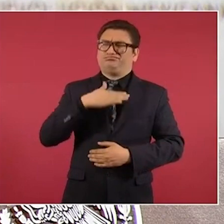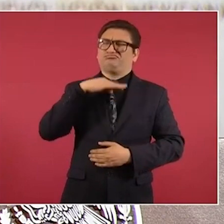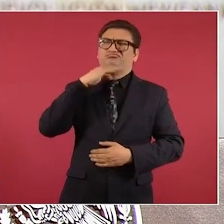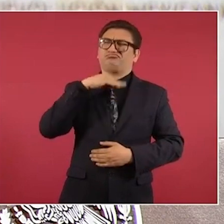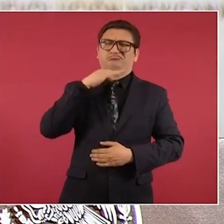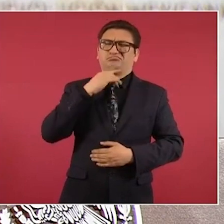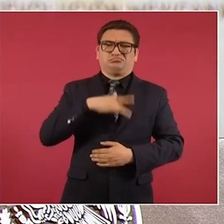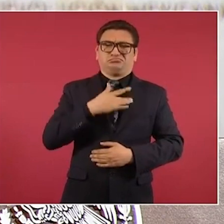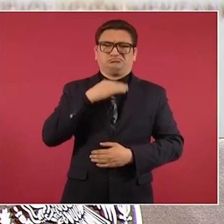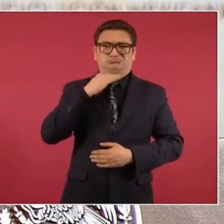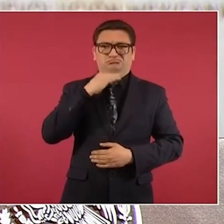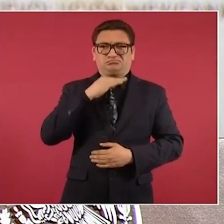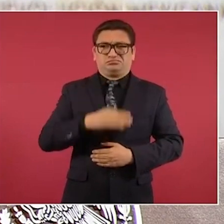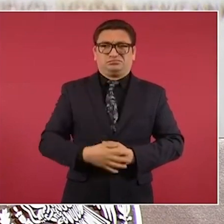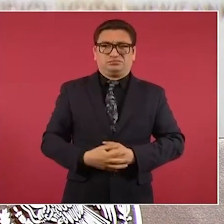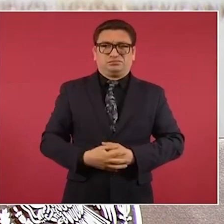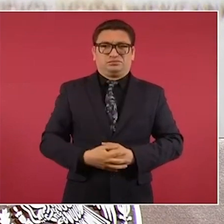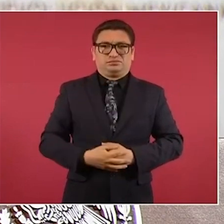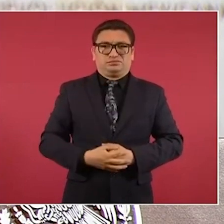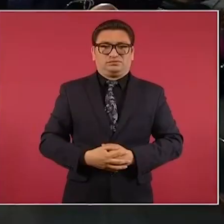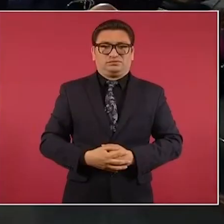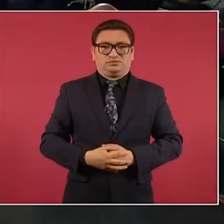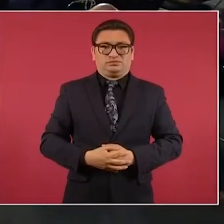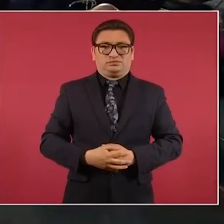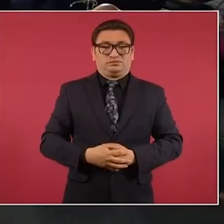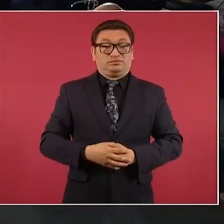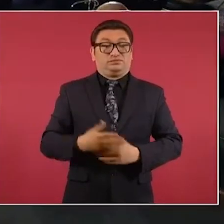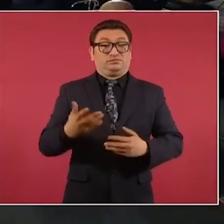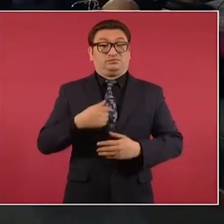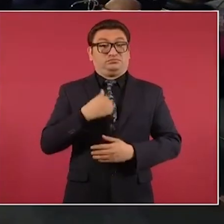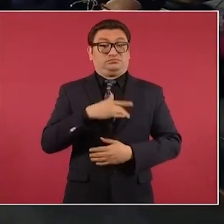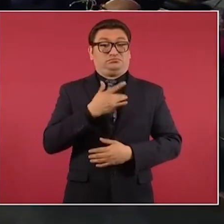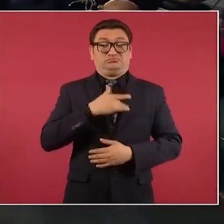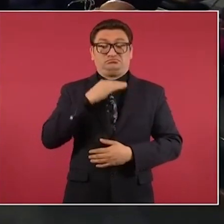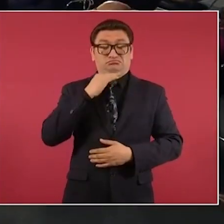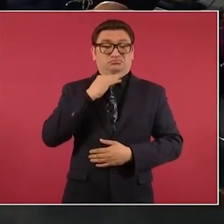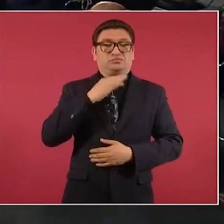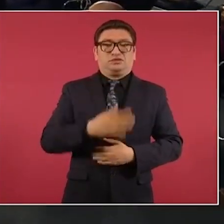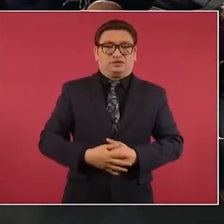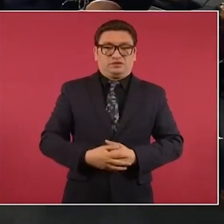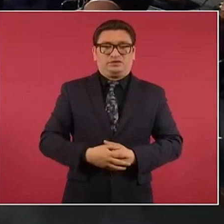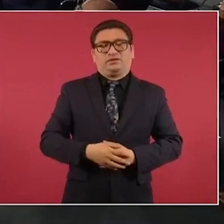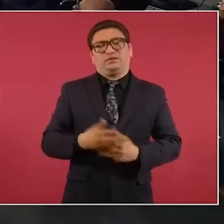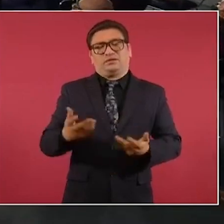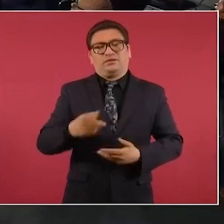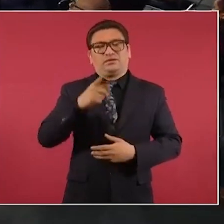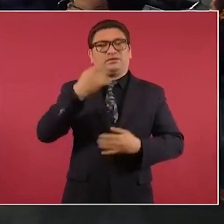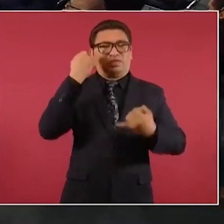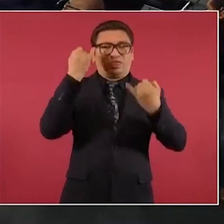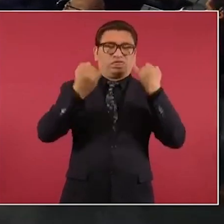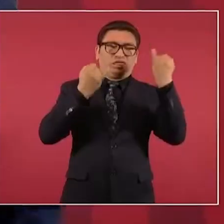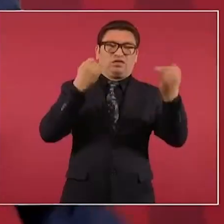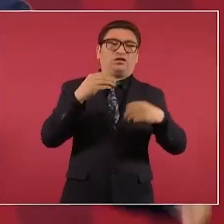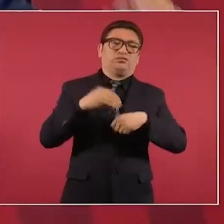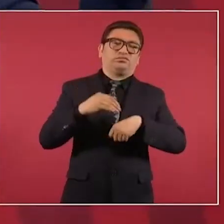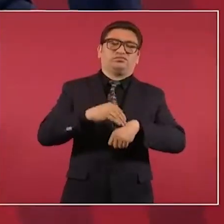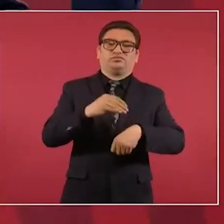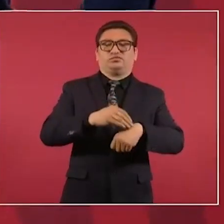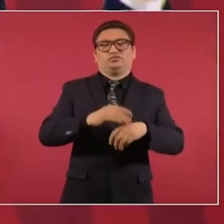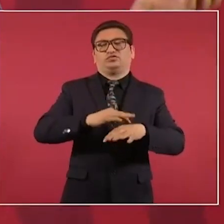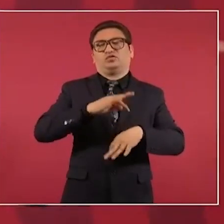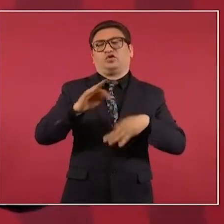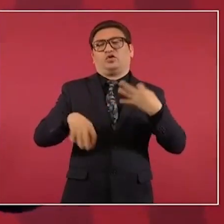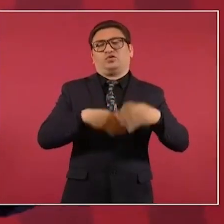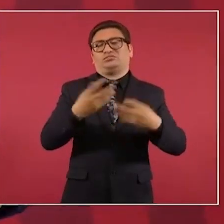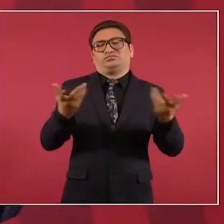Sí, no me había dado cuenta. Ah, pues ya lo vi, ya se ve. Sí, van a inventar todo, o sea, es